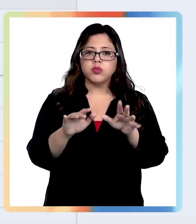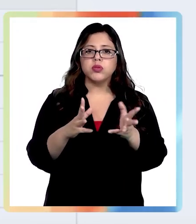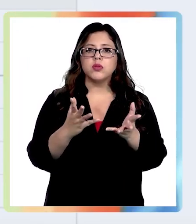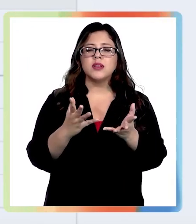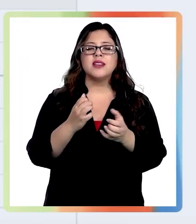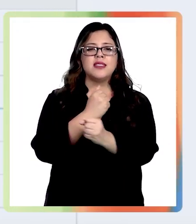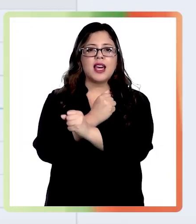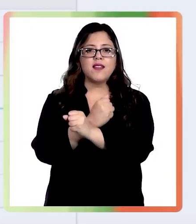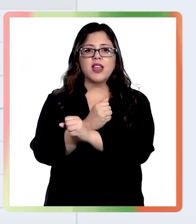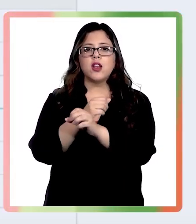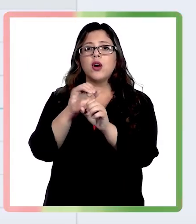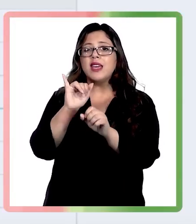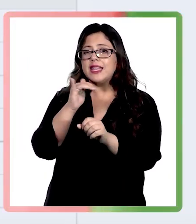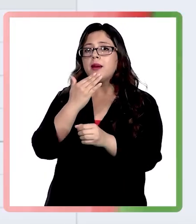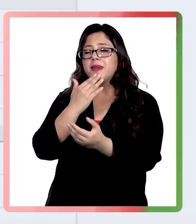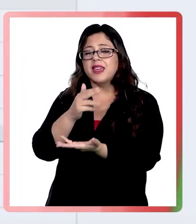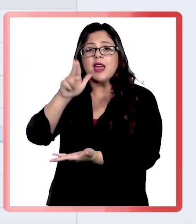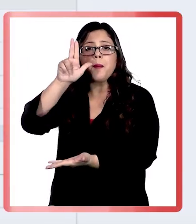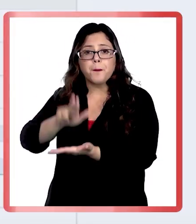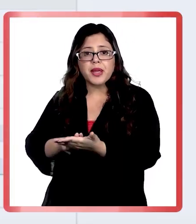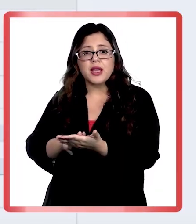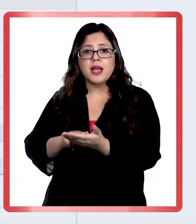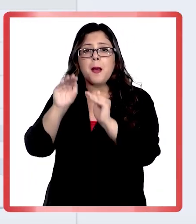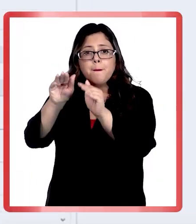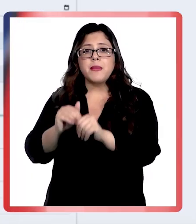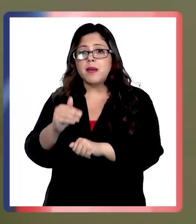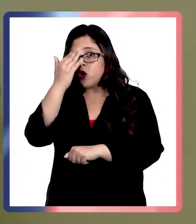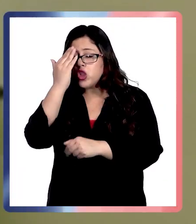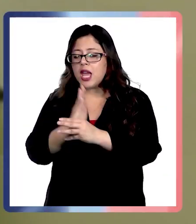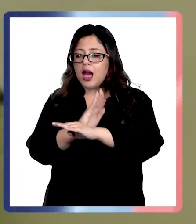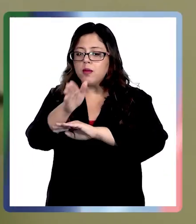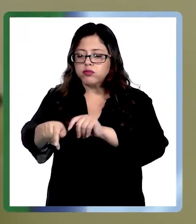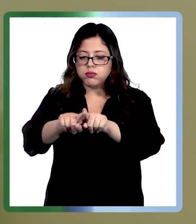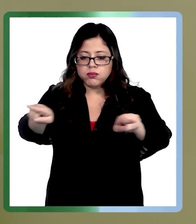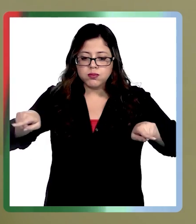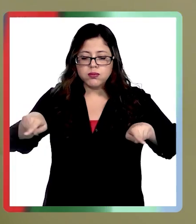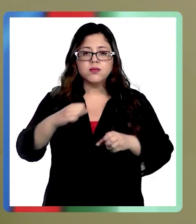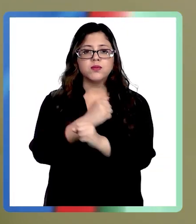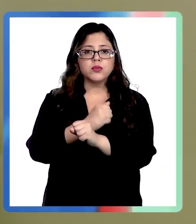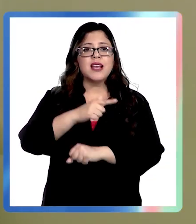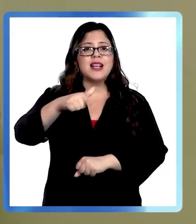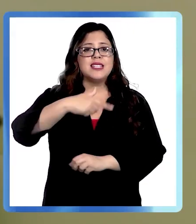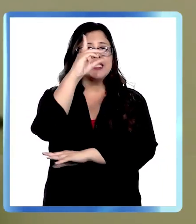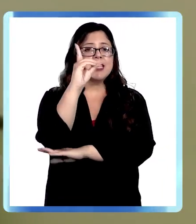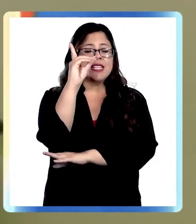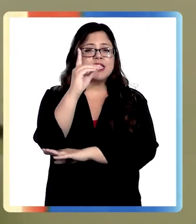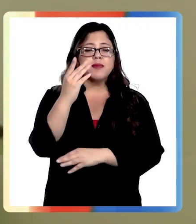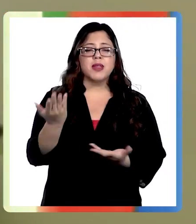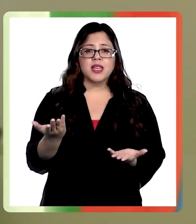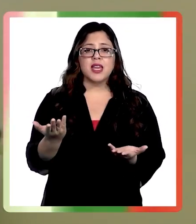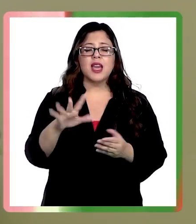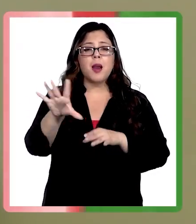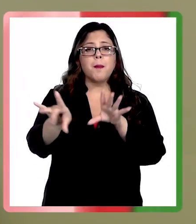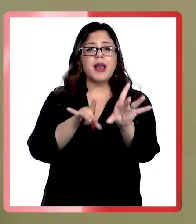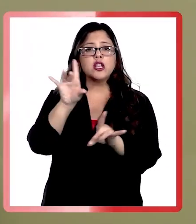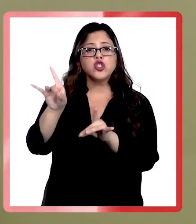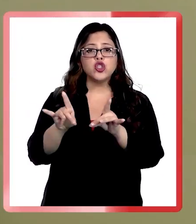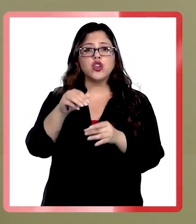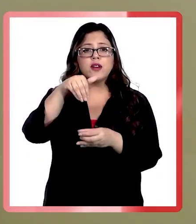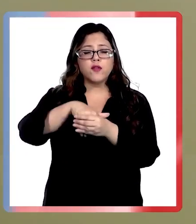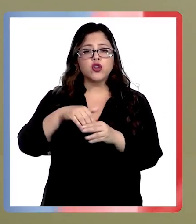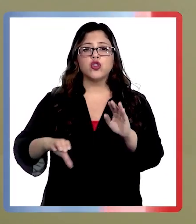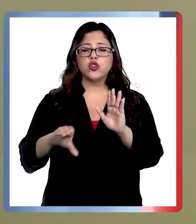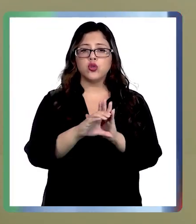carabineros durante la misma jornada. Este domingo 17 de diciembre, para las elecciones del plebiscito constitucional,